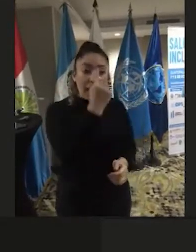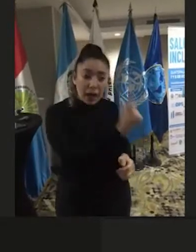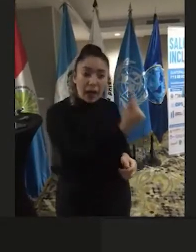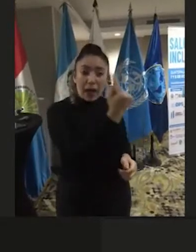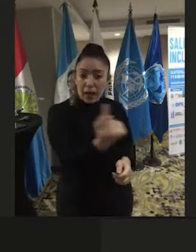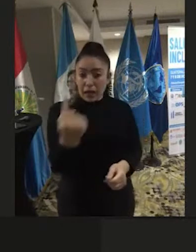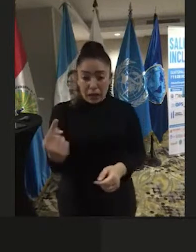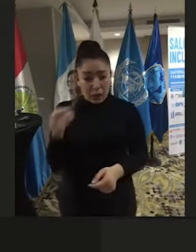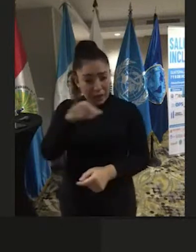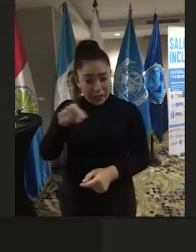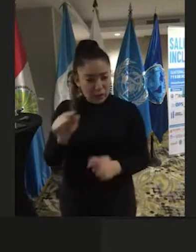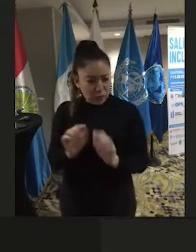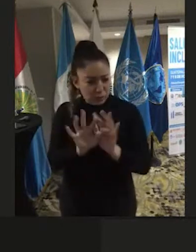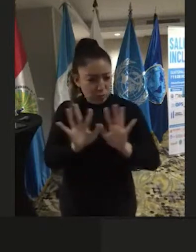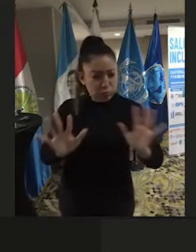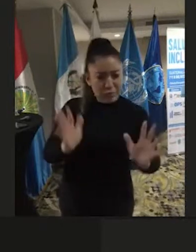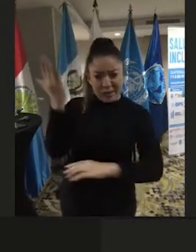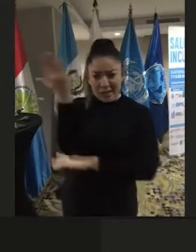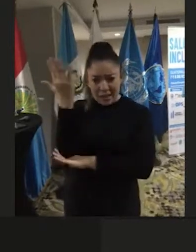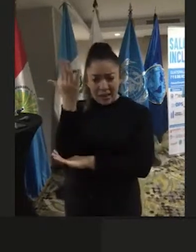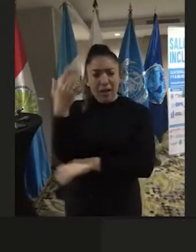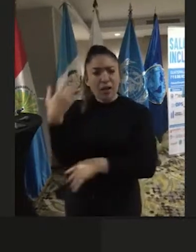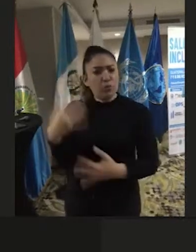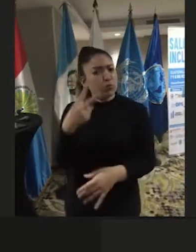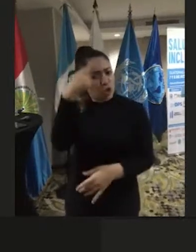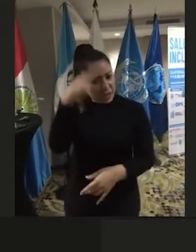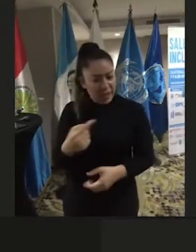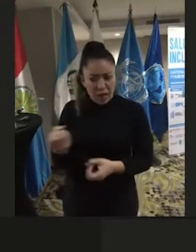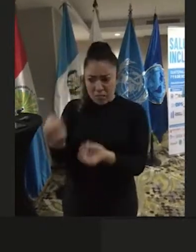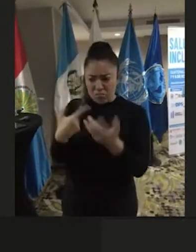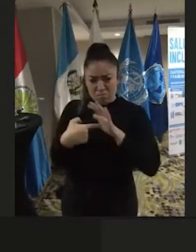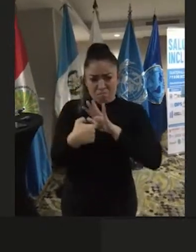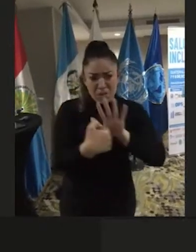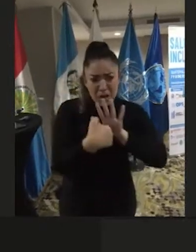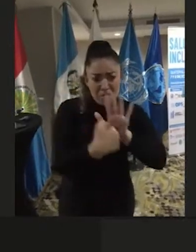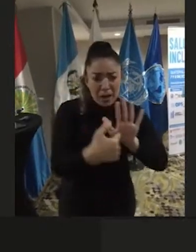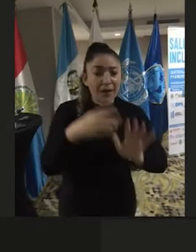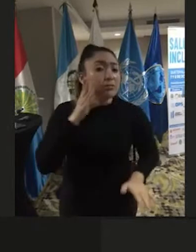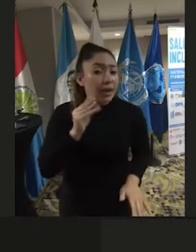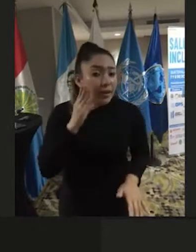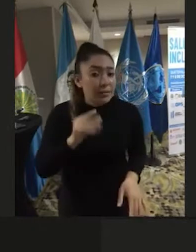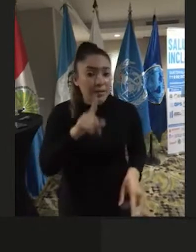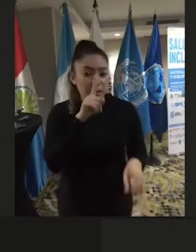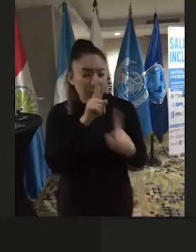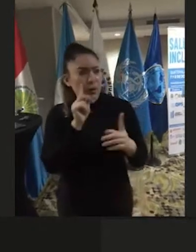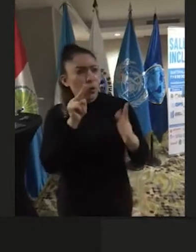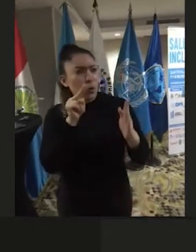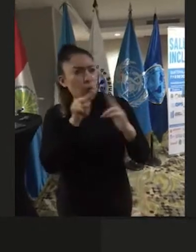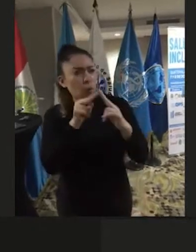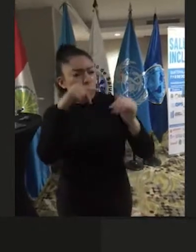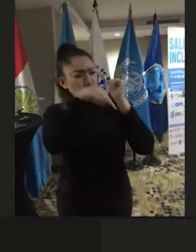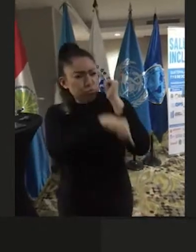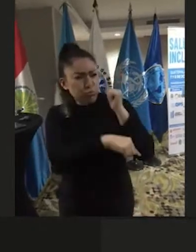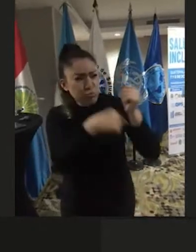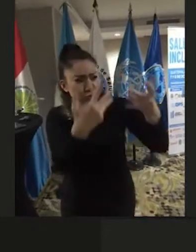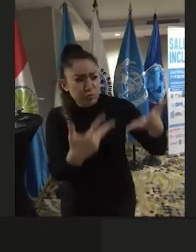ellos durante estos dos días nos mostraron sus experiencias, nos mostraron su conocimiento y